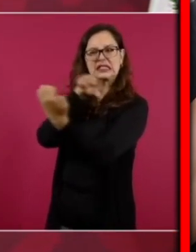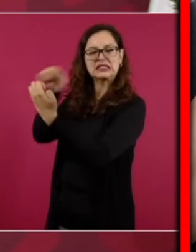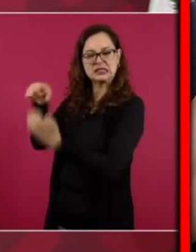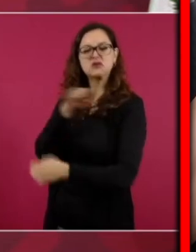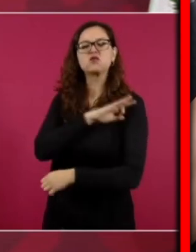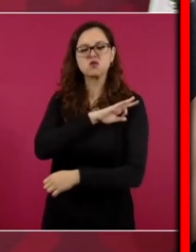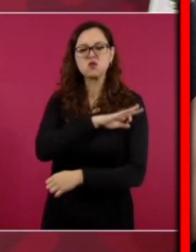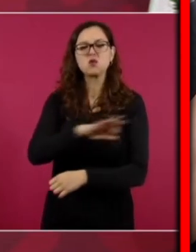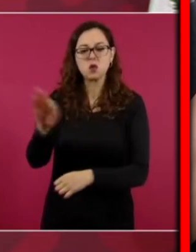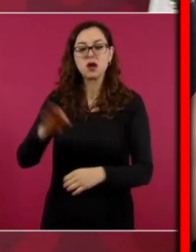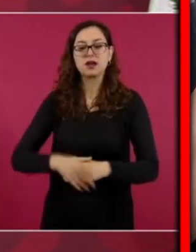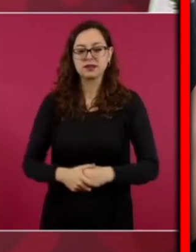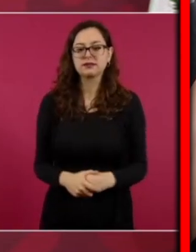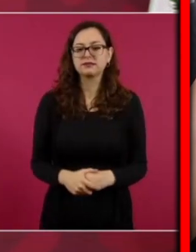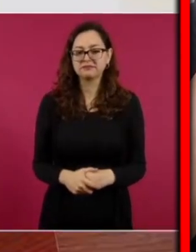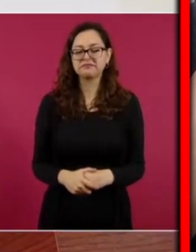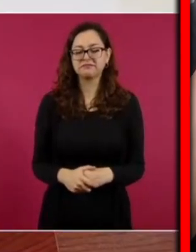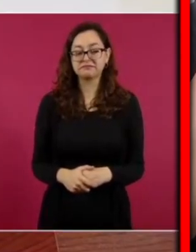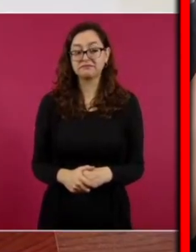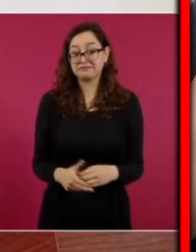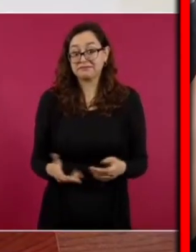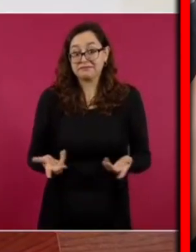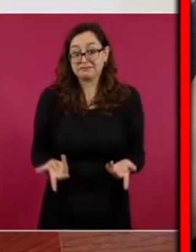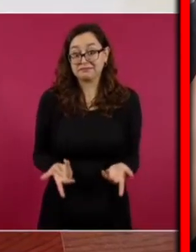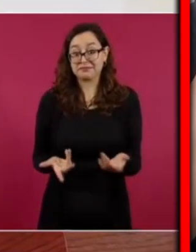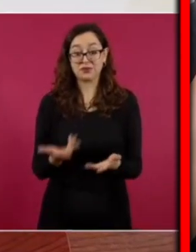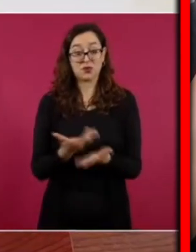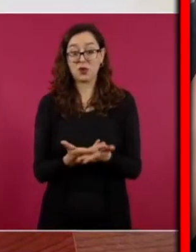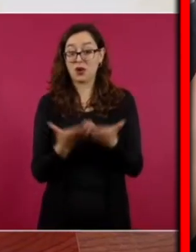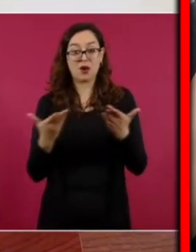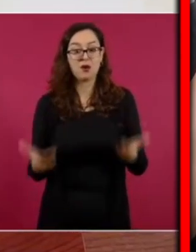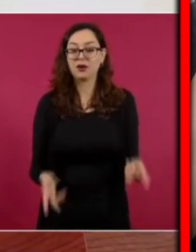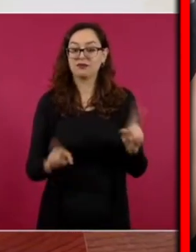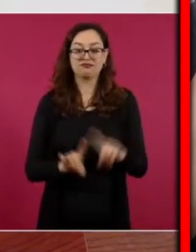y eso pues ya cambió